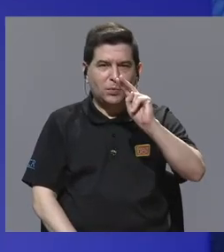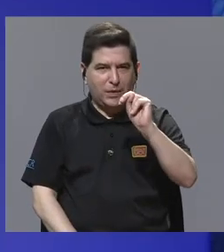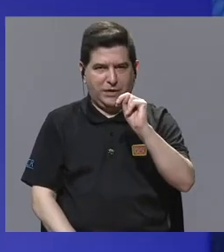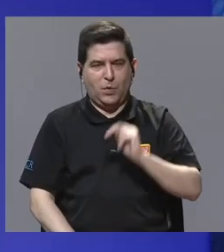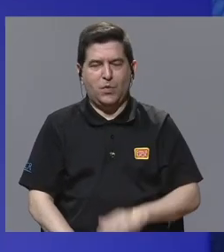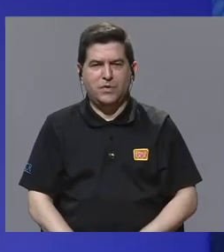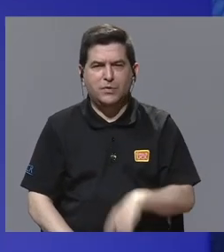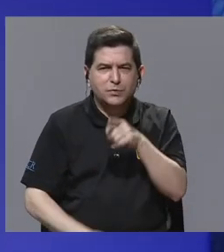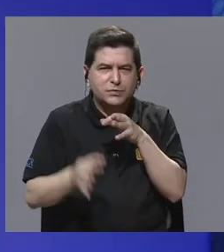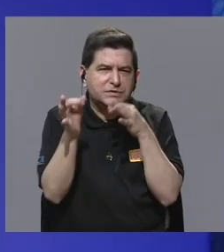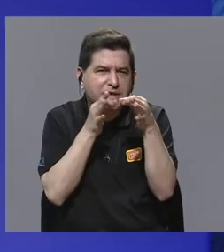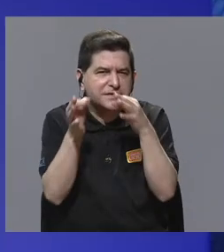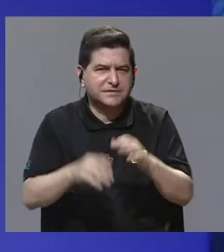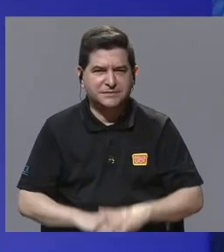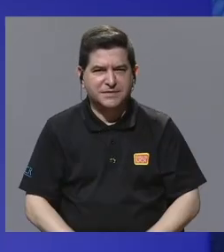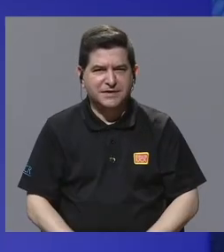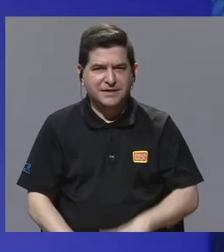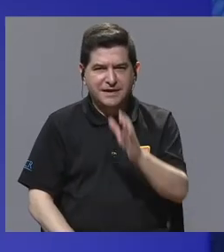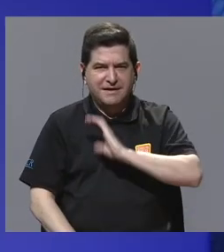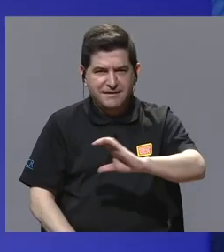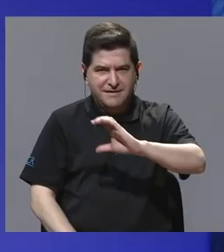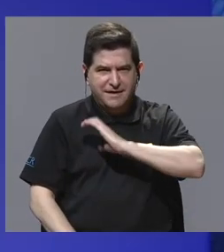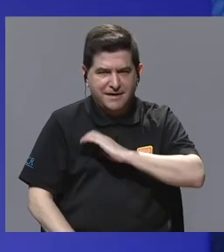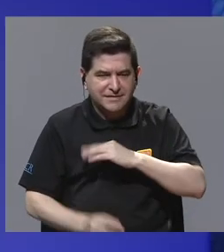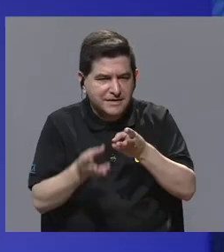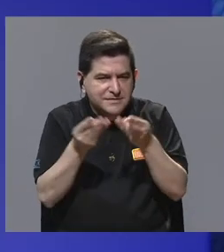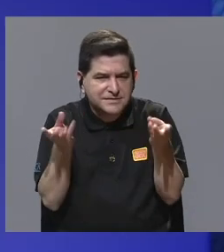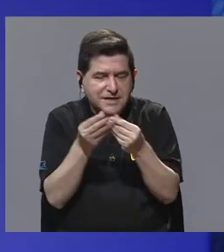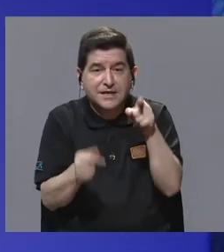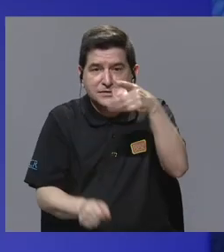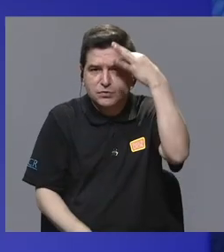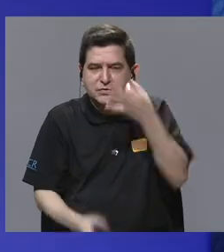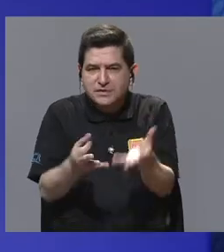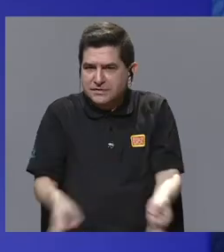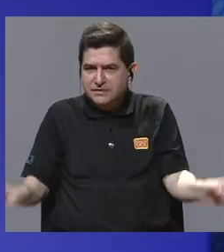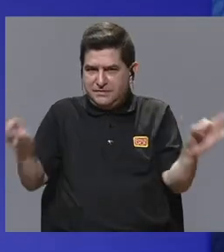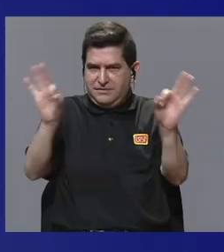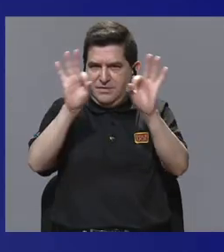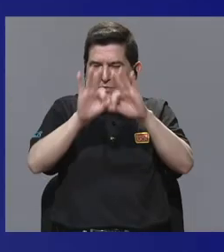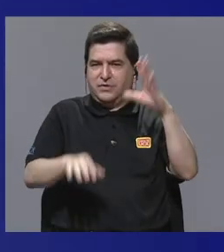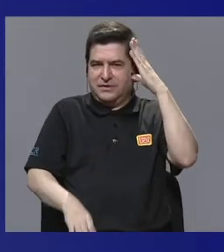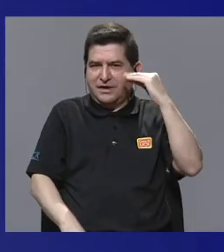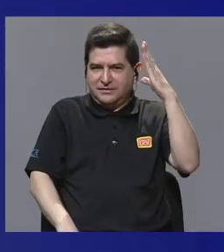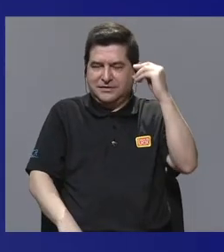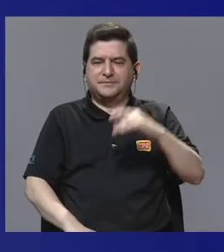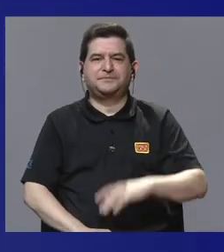hablamos un poco de los aspectos, tal vez, de producción que consideras más relevantes de esta experiencia.